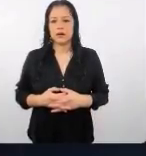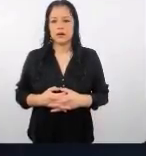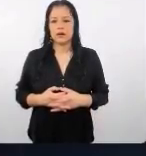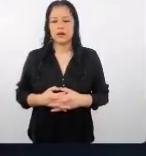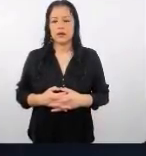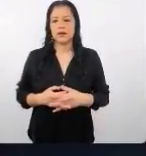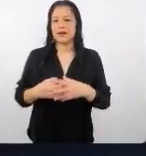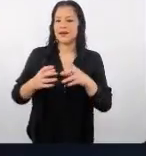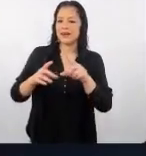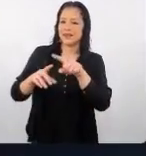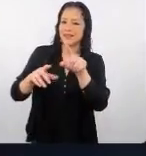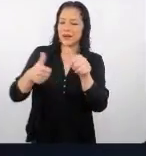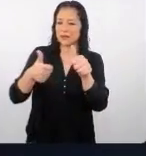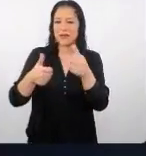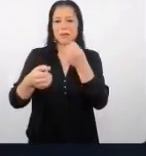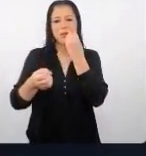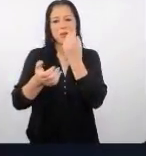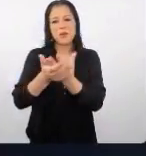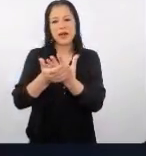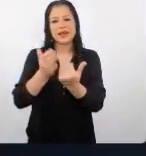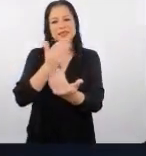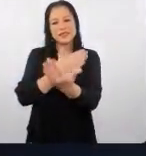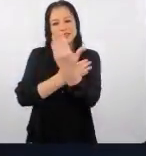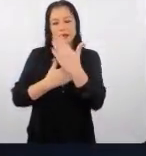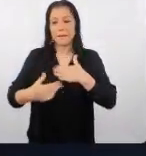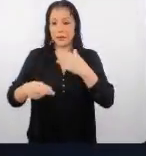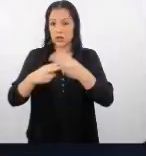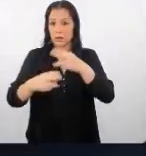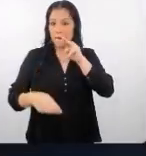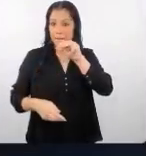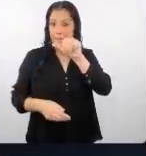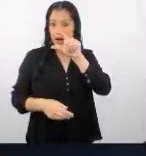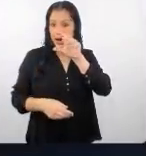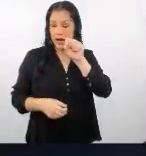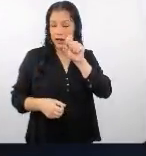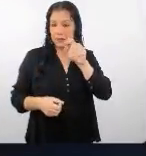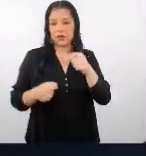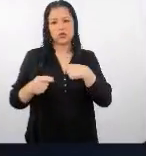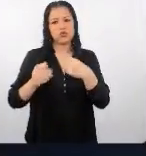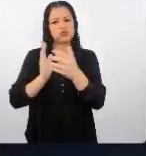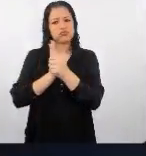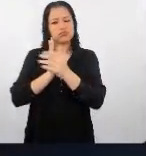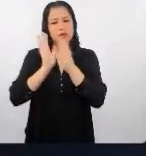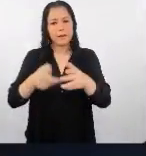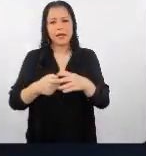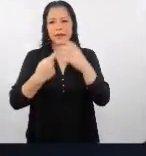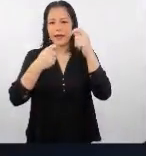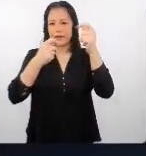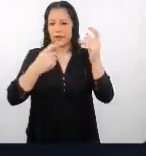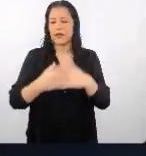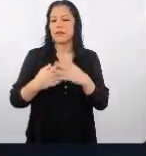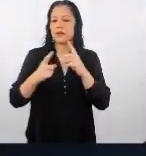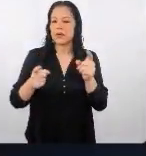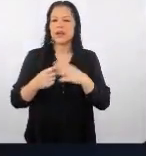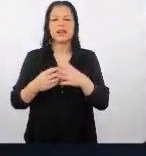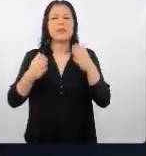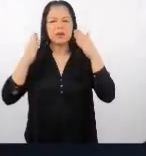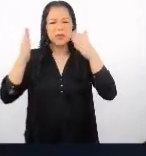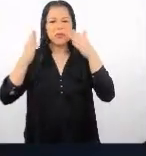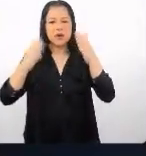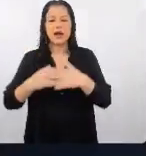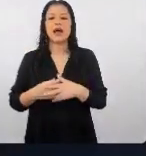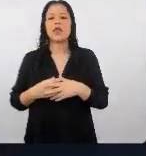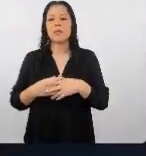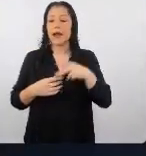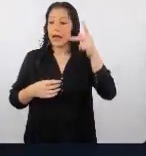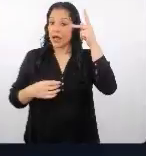ok ¿cómo están? muy buenos días mi nombre es Magali Rodríguez y soy especialista en turismo receptivo para el mercado de Corea del Sur